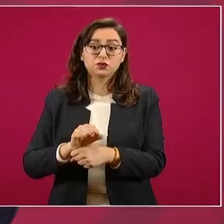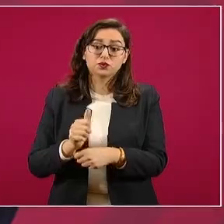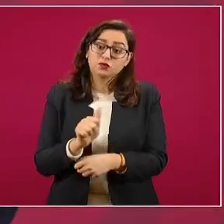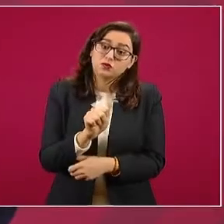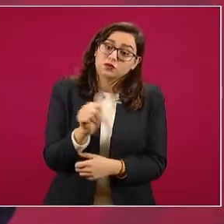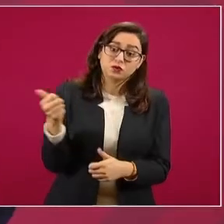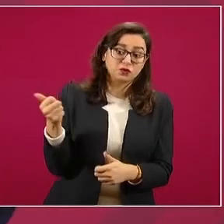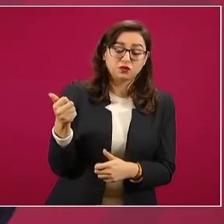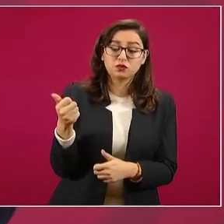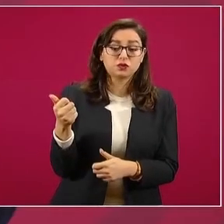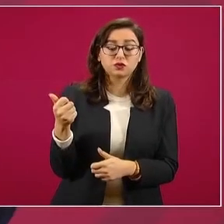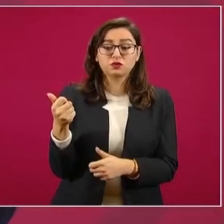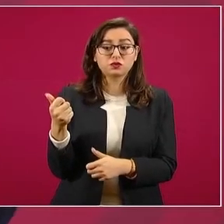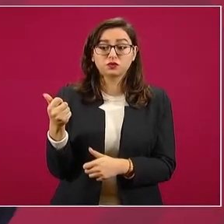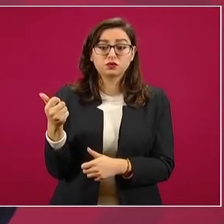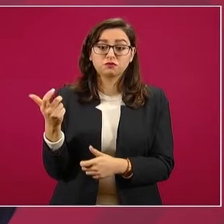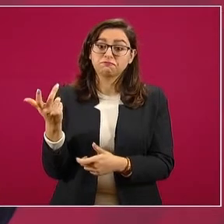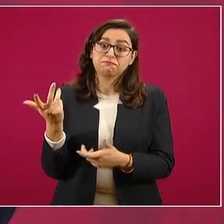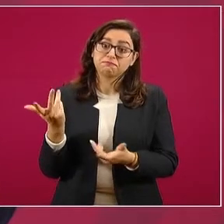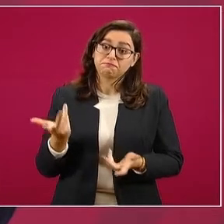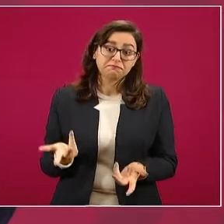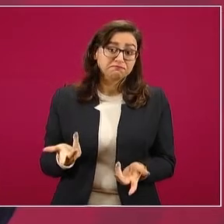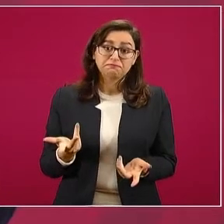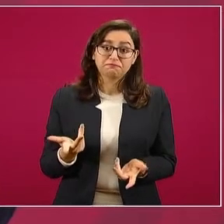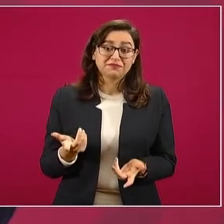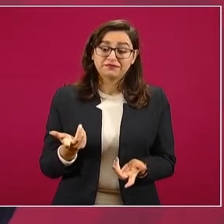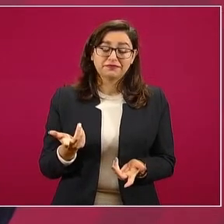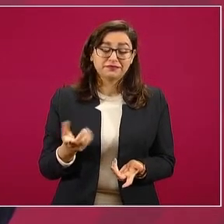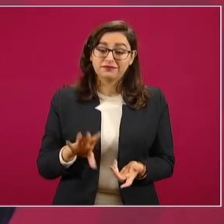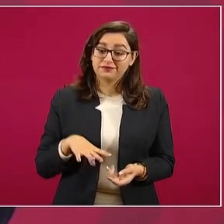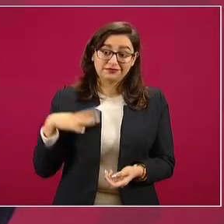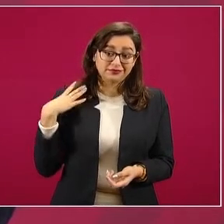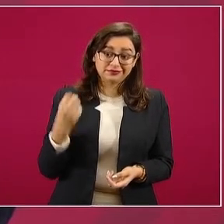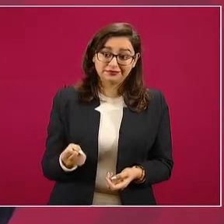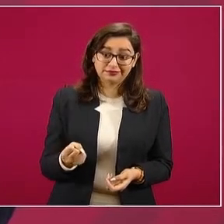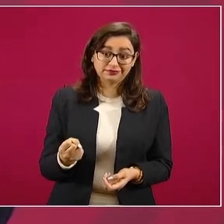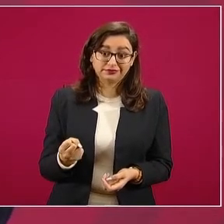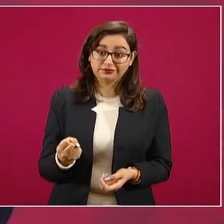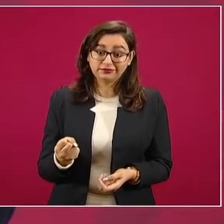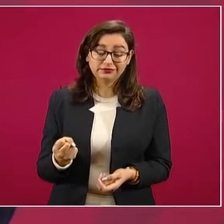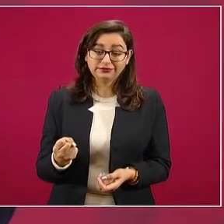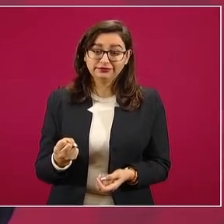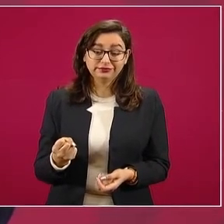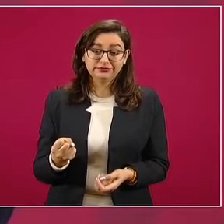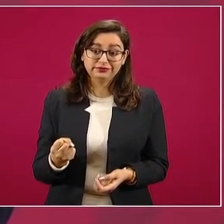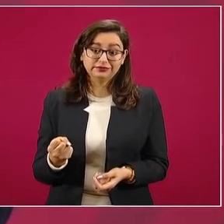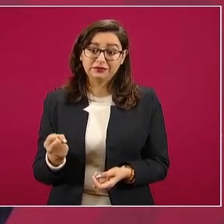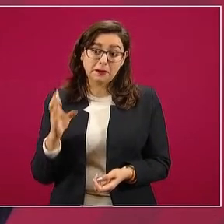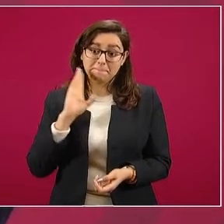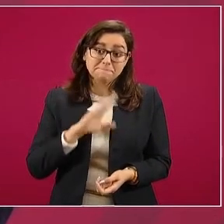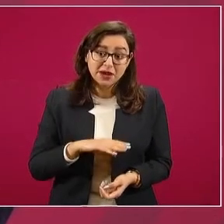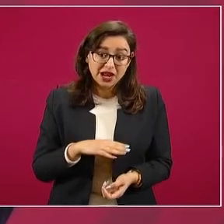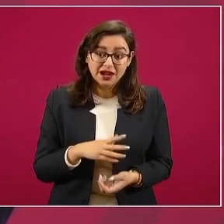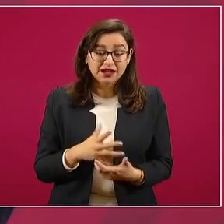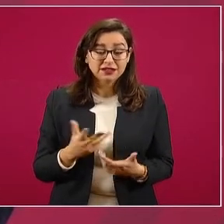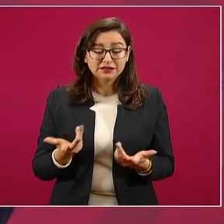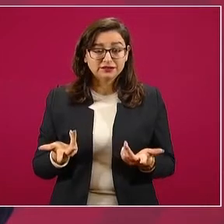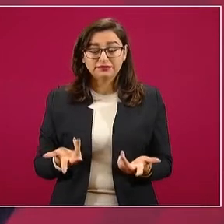actúan de manera indebida.